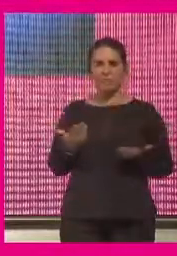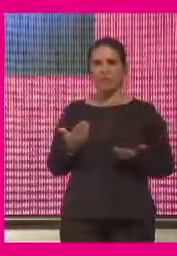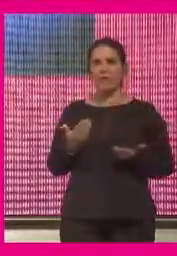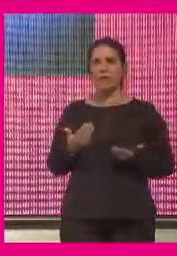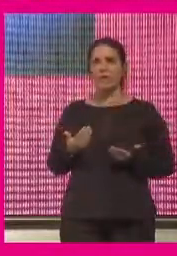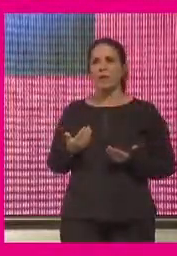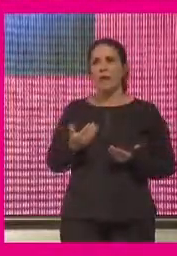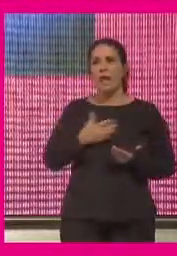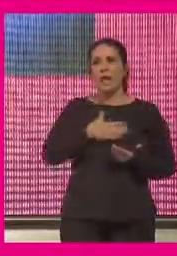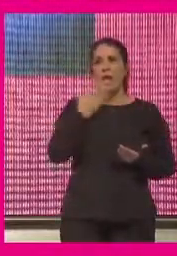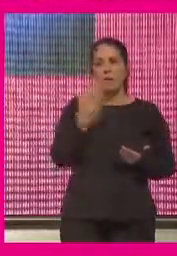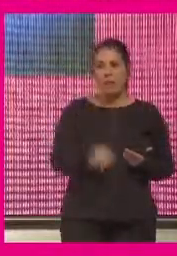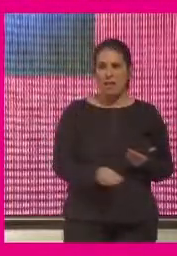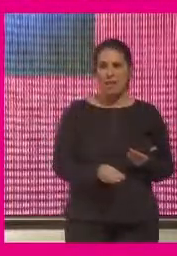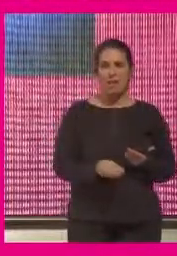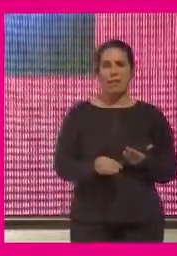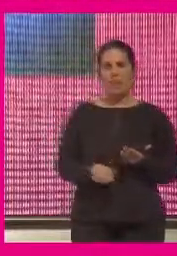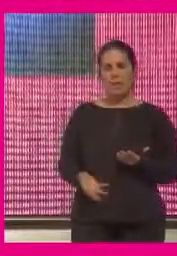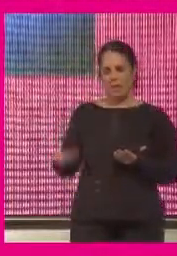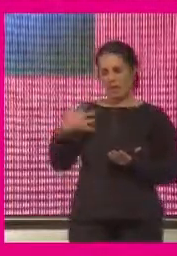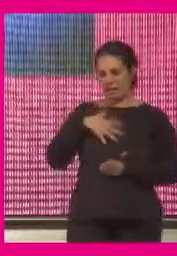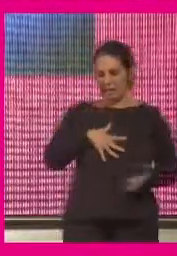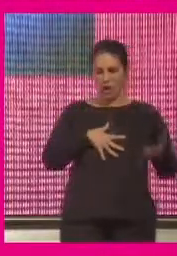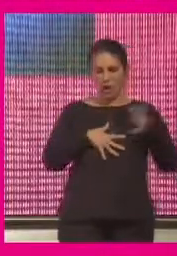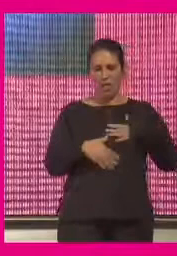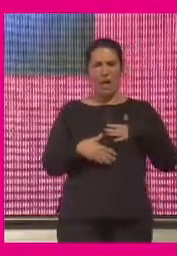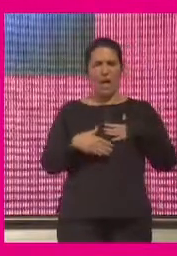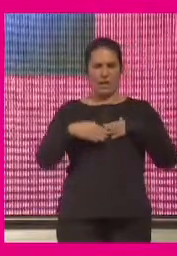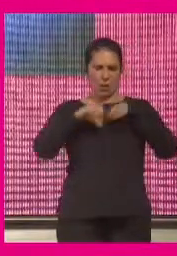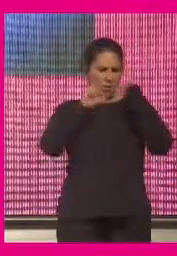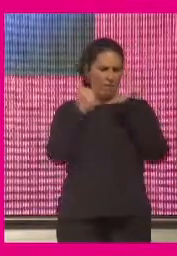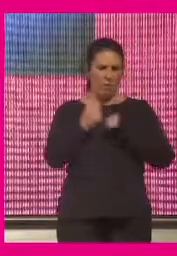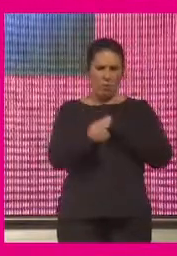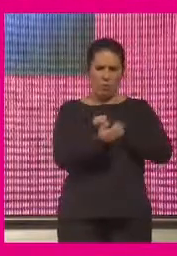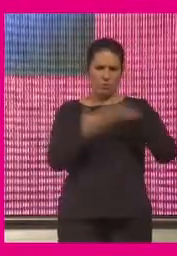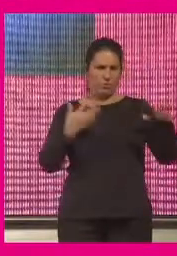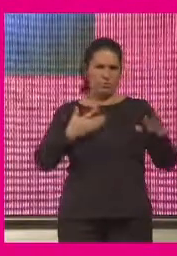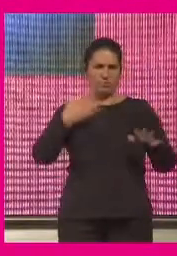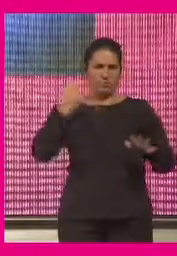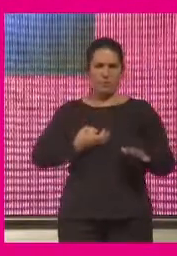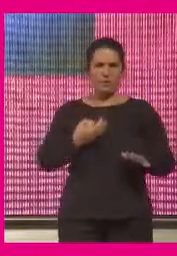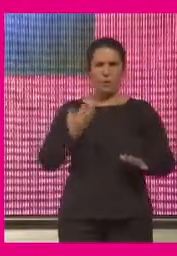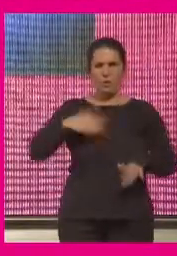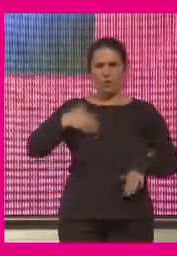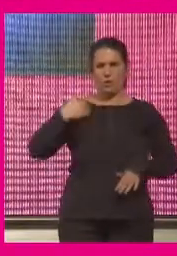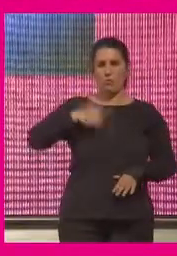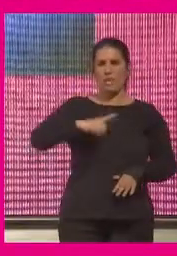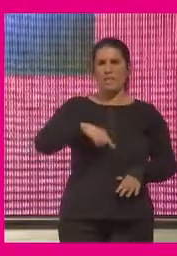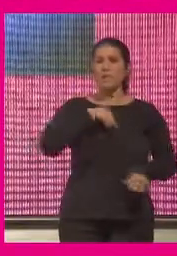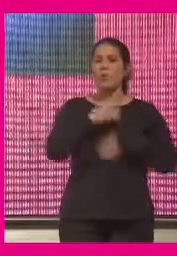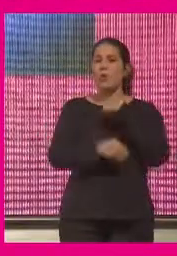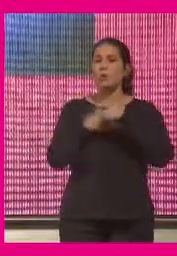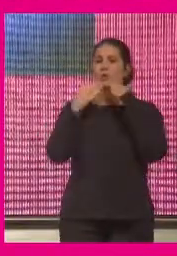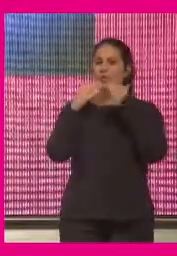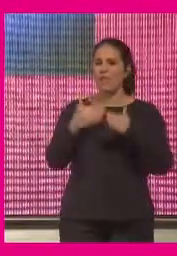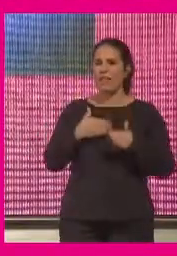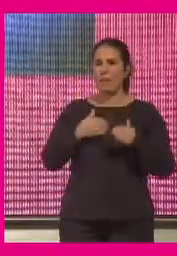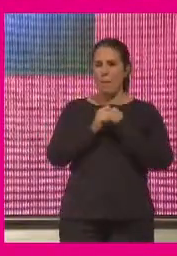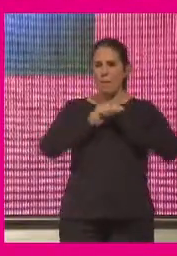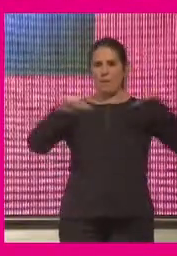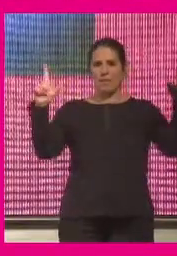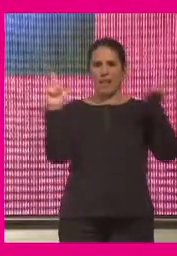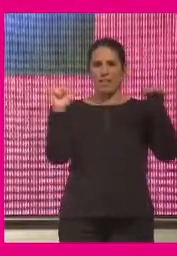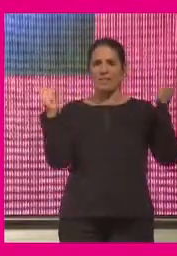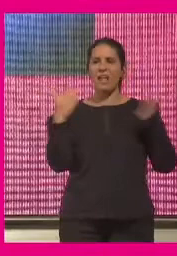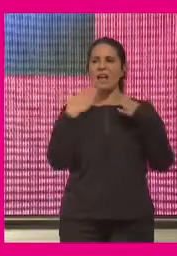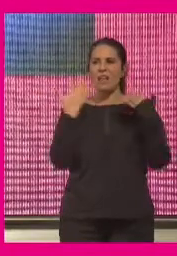hemos sido capaces de interiorizar de una manera muy radical durante estos meses pero lo hemos hecho a través de las pantallas lo hemos hecho